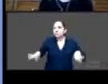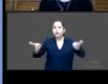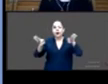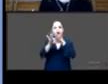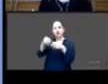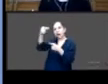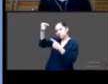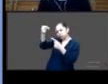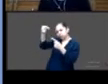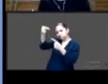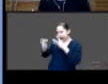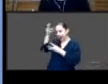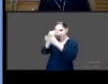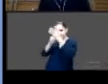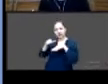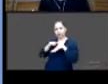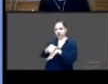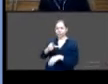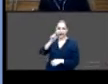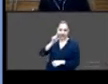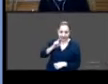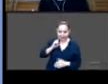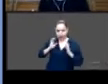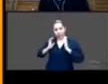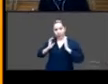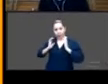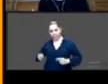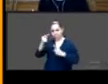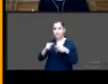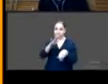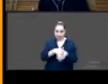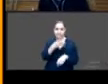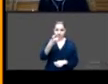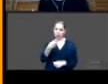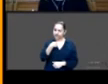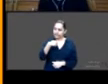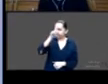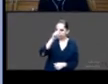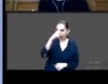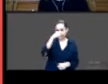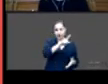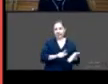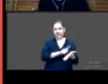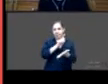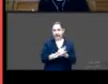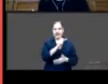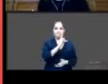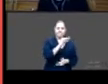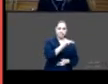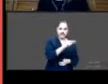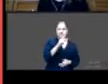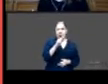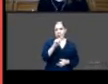en sexualidad y, por ello, como paréntesis, decimos no al fin paréntesis en el país, por ejemplo. Y lo otro que debemos tomar en